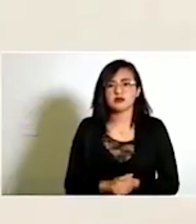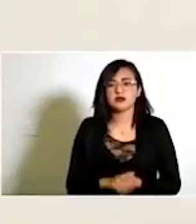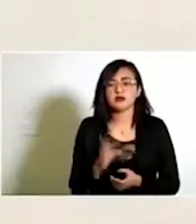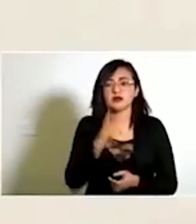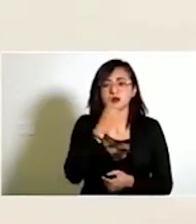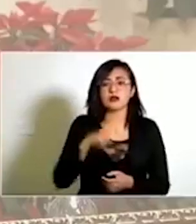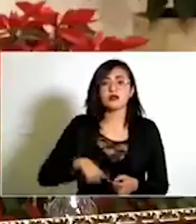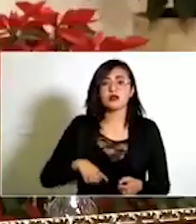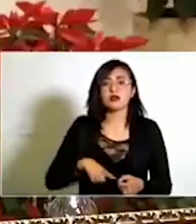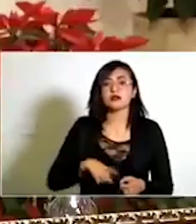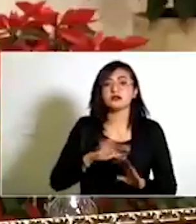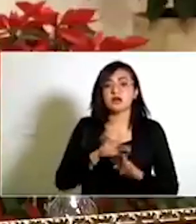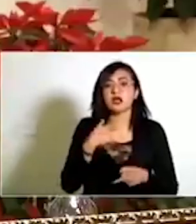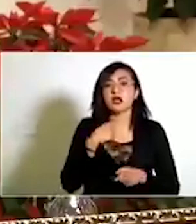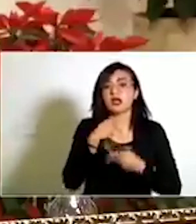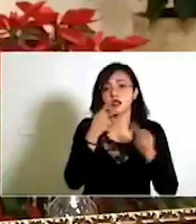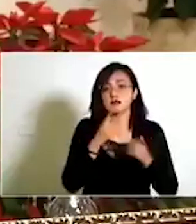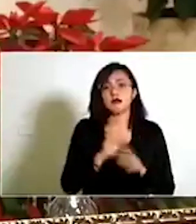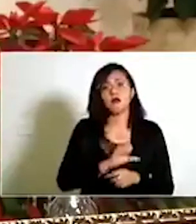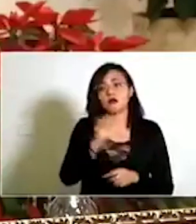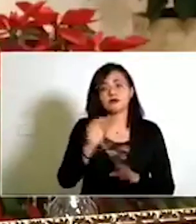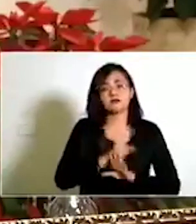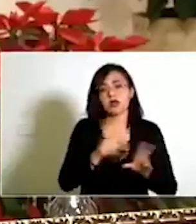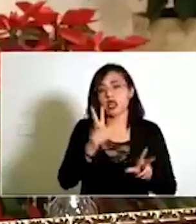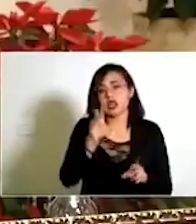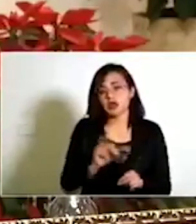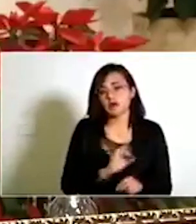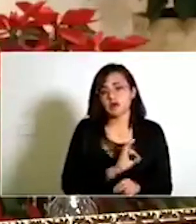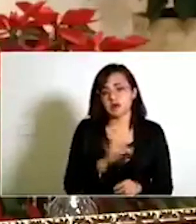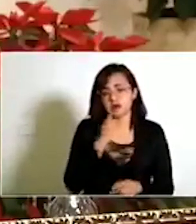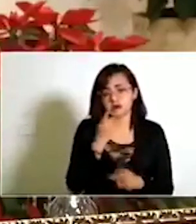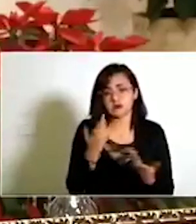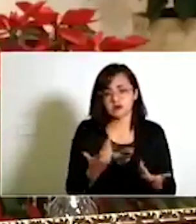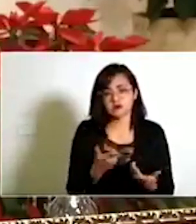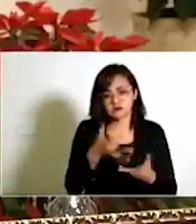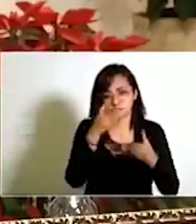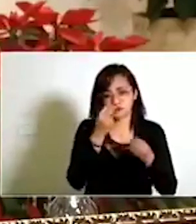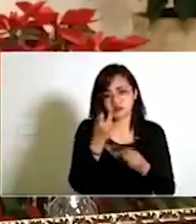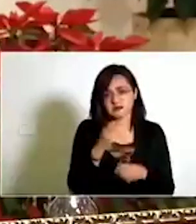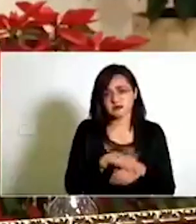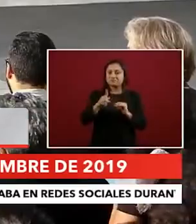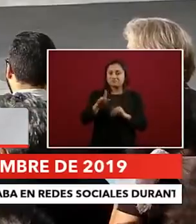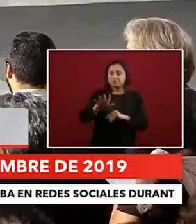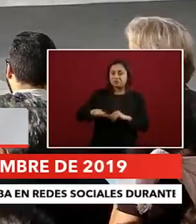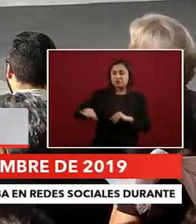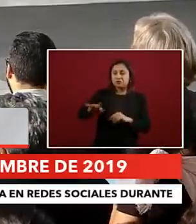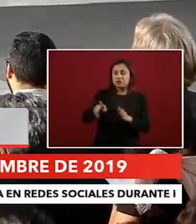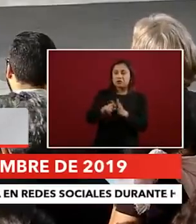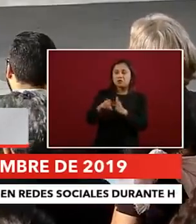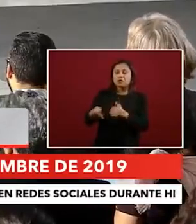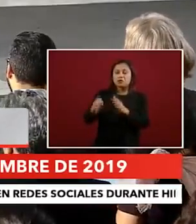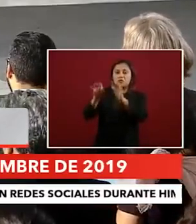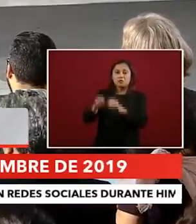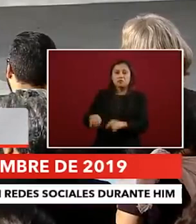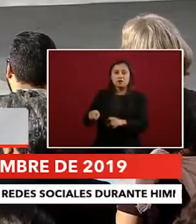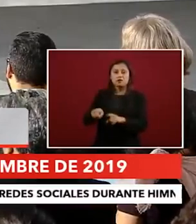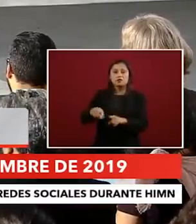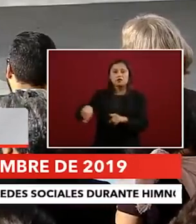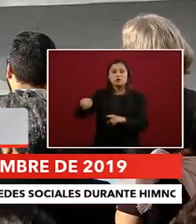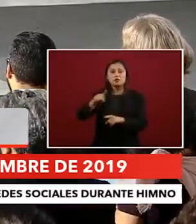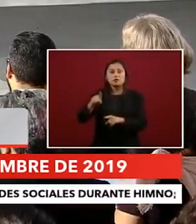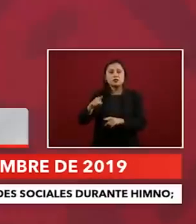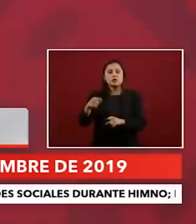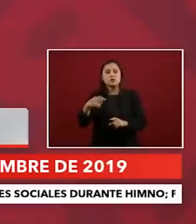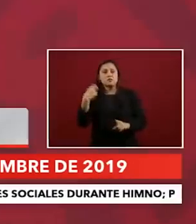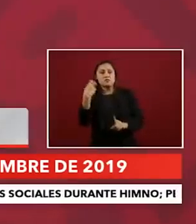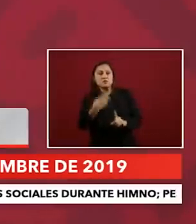cuando el gobernador ya habló, ya ningún otro puede hablar, ¿sale? Aprende eso, por favor. Siempre los he respetado a todos.